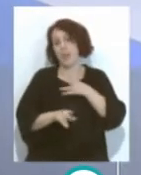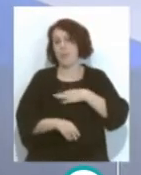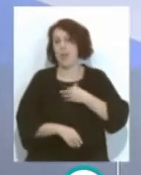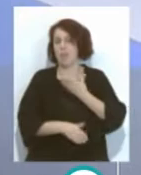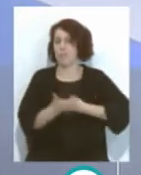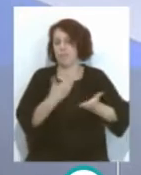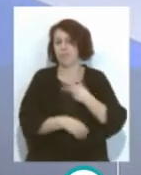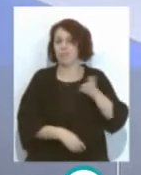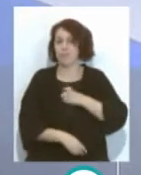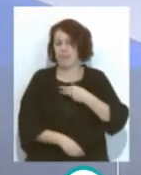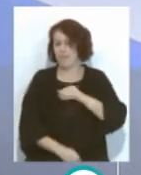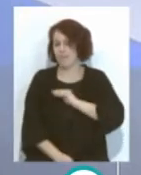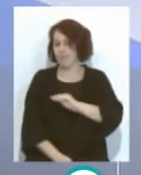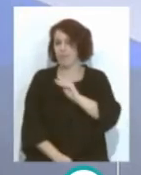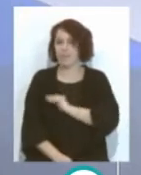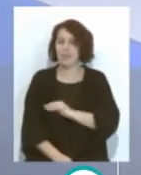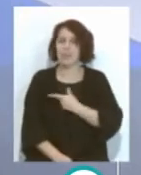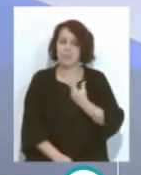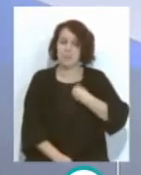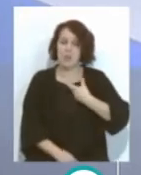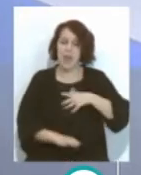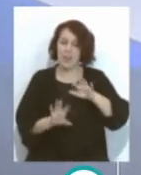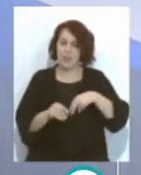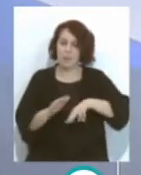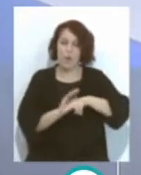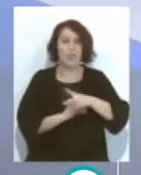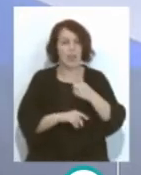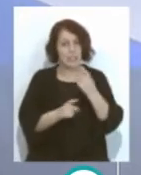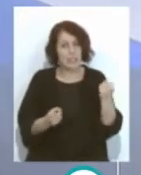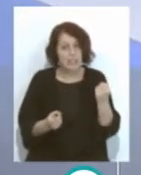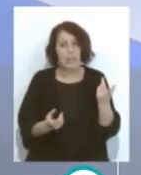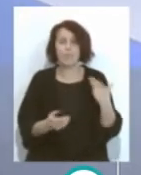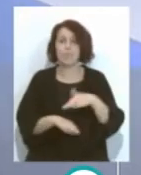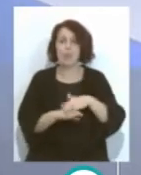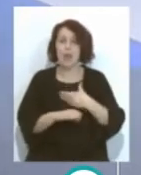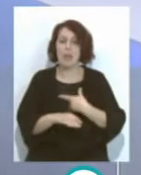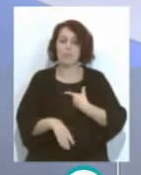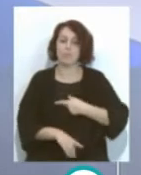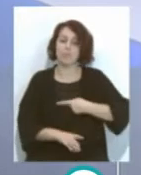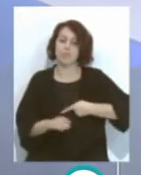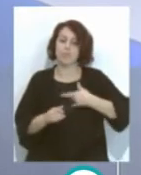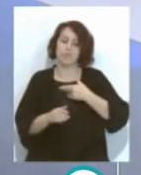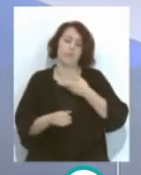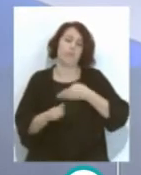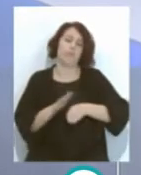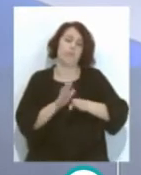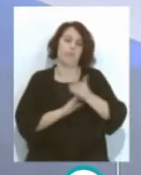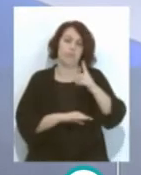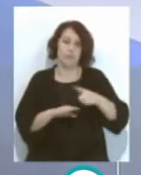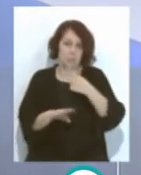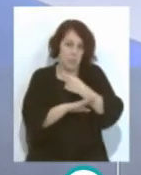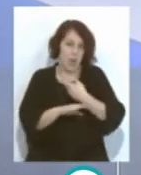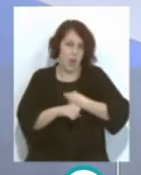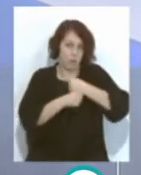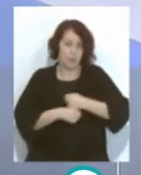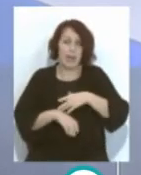A colaborar Bastante Con el Cádiz Club de Fútbol Que lo necesita Indiscutiblemente Para mantener En esa línea Y también Vamos a